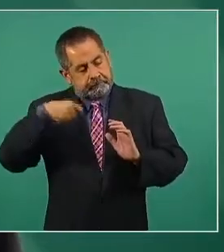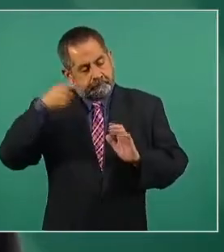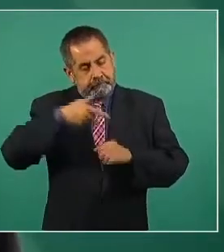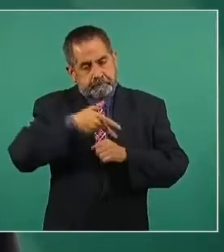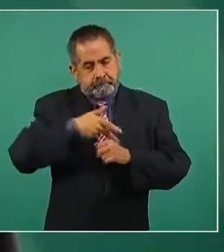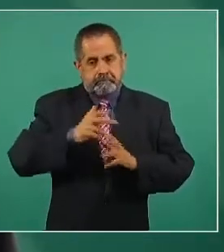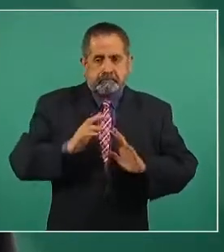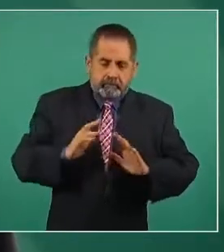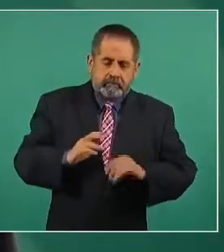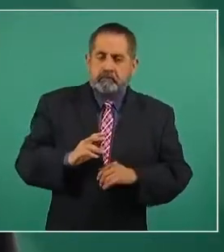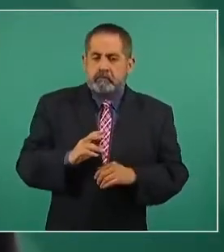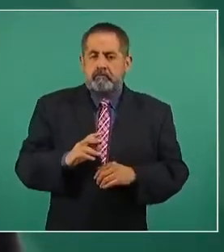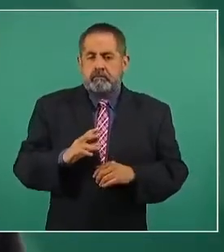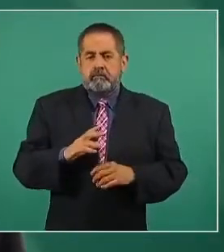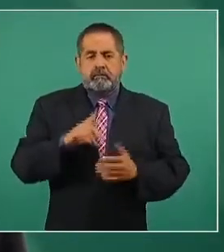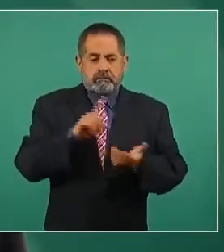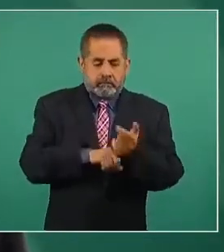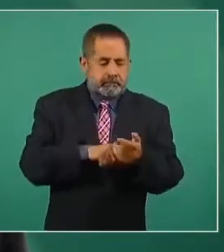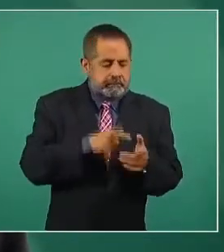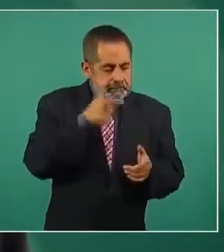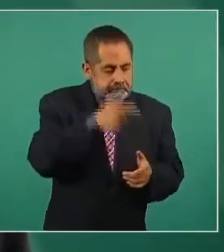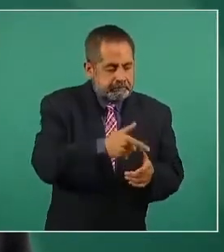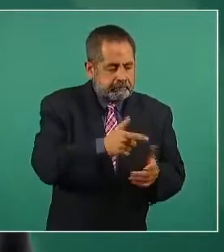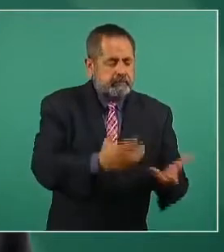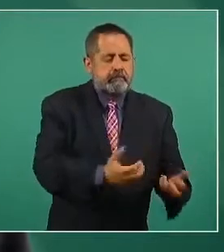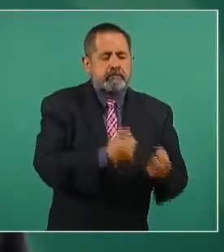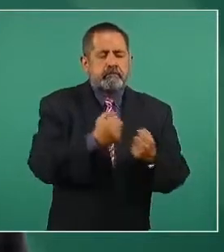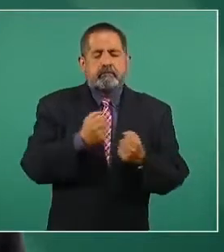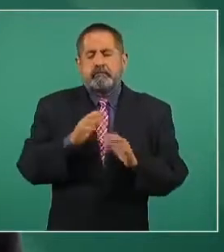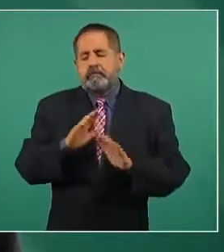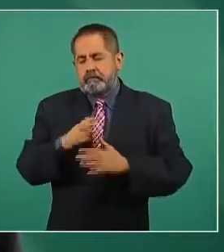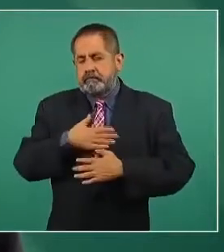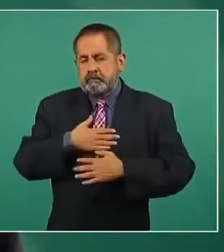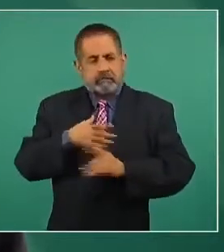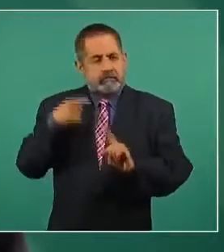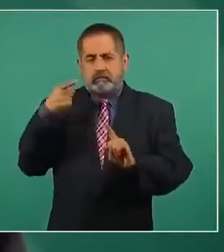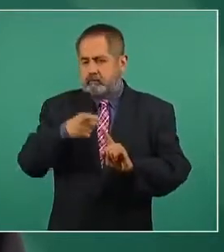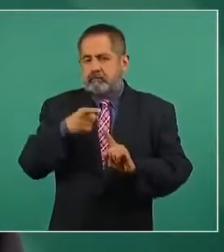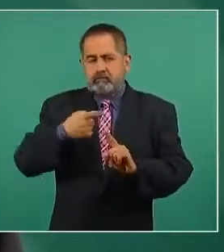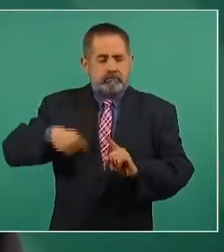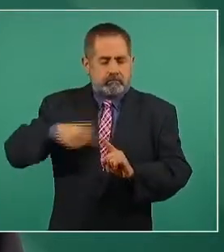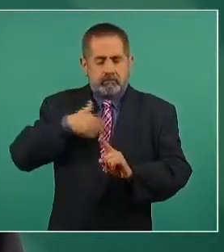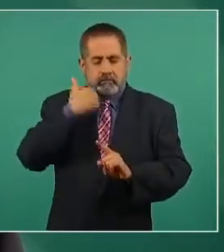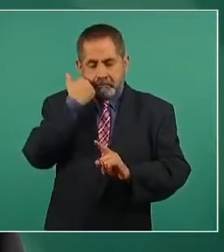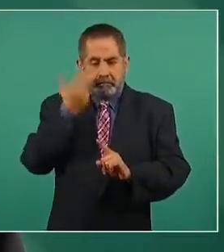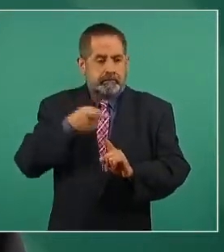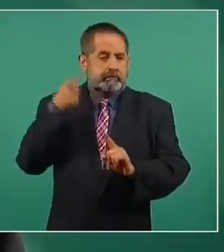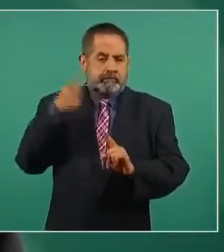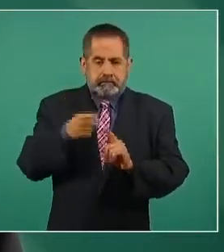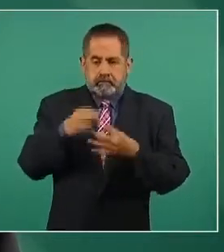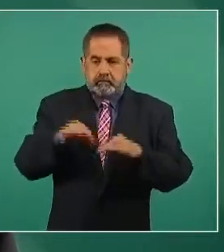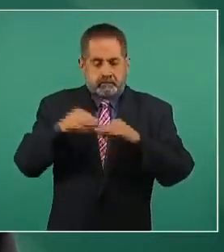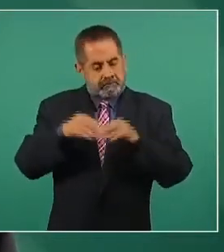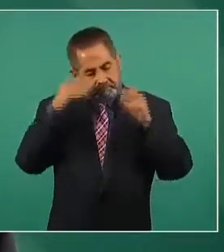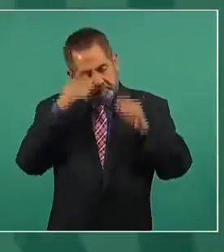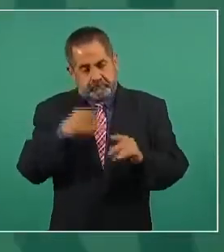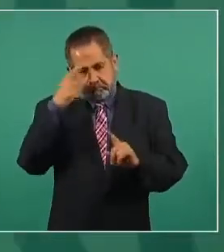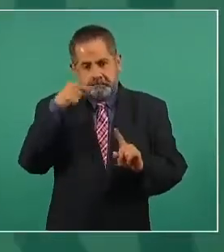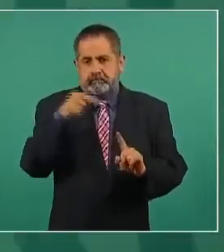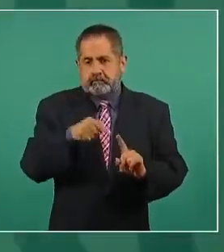Pero eso era lo que nos preocupaba y ocupaba.